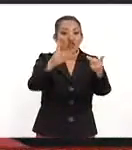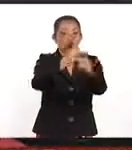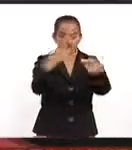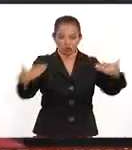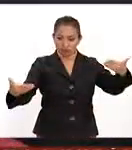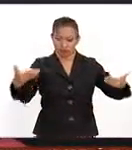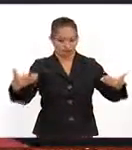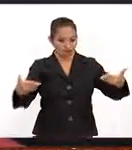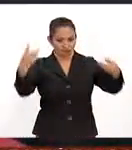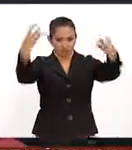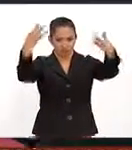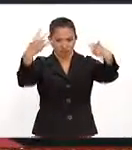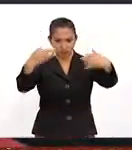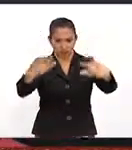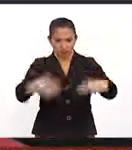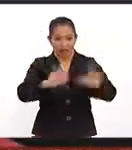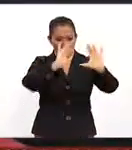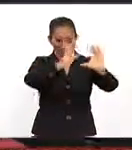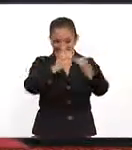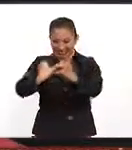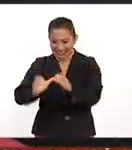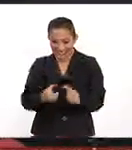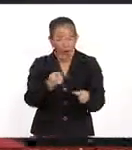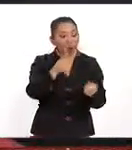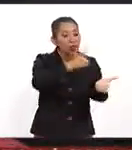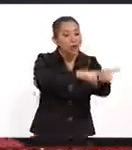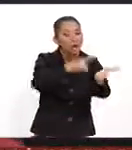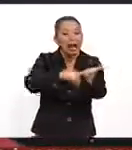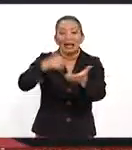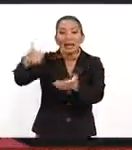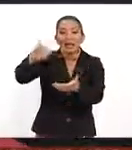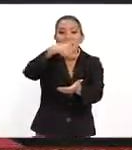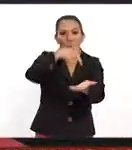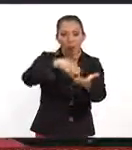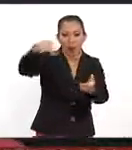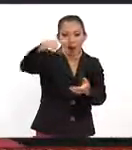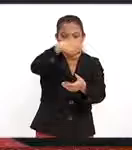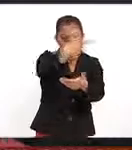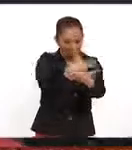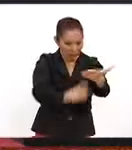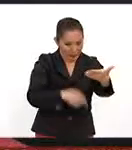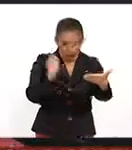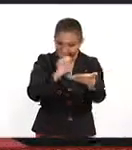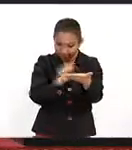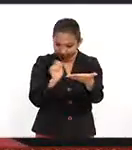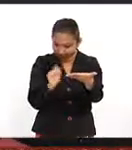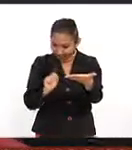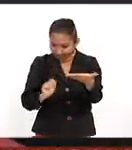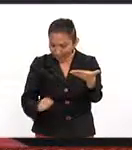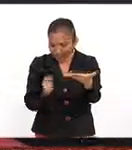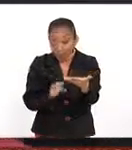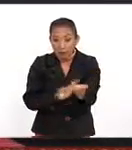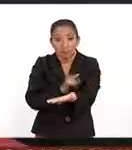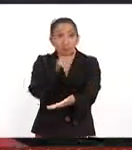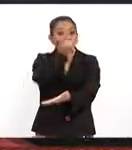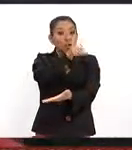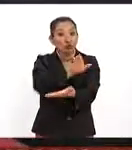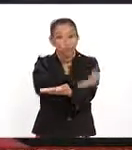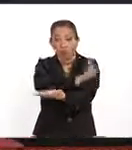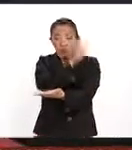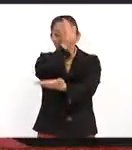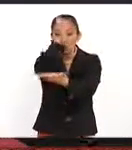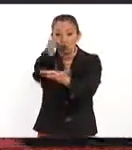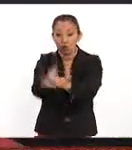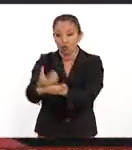que están acomodados por categoría, cuánto cuesta cada uno de ellos, puedes hacer tu lista del súper y cuando tú estás en